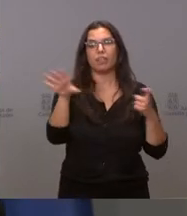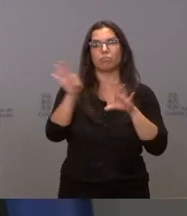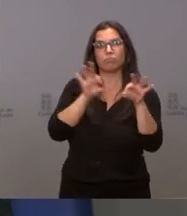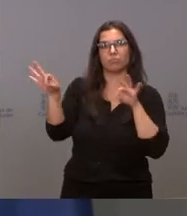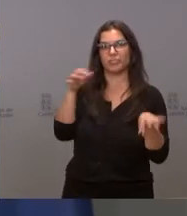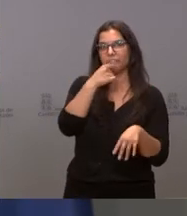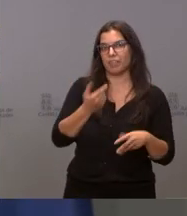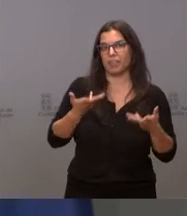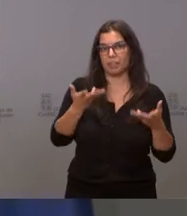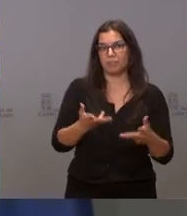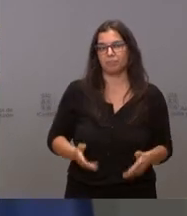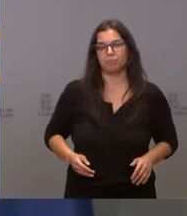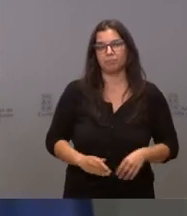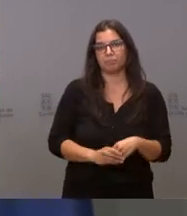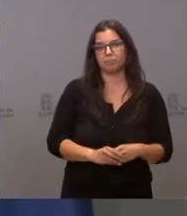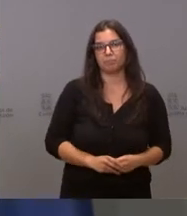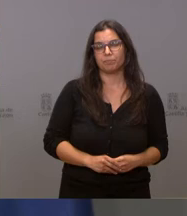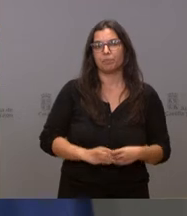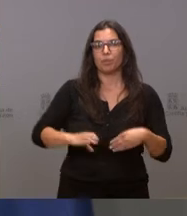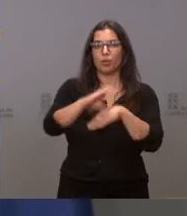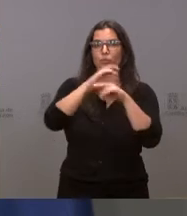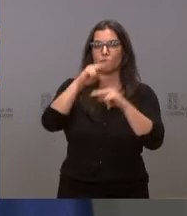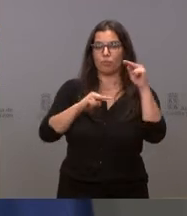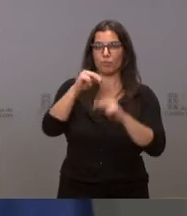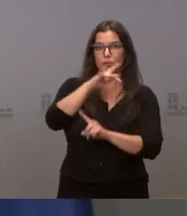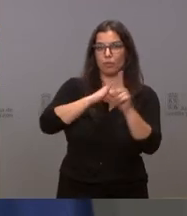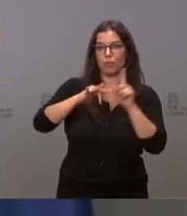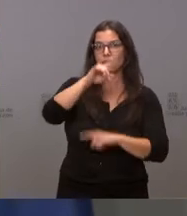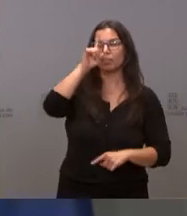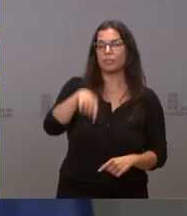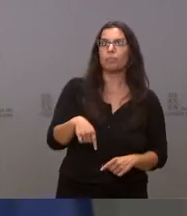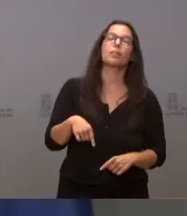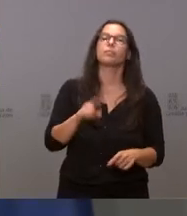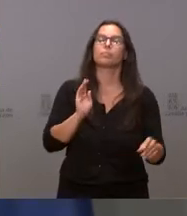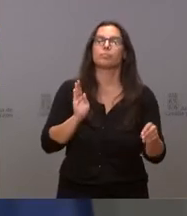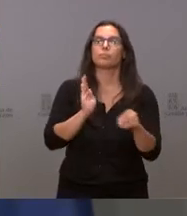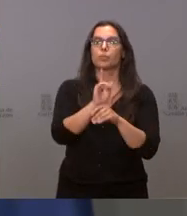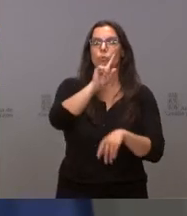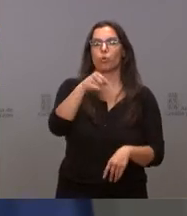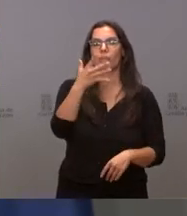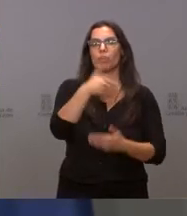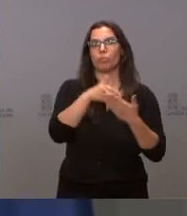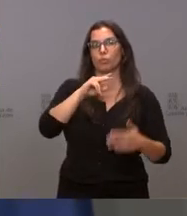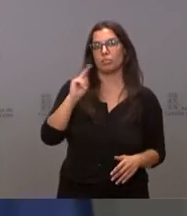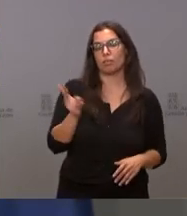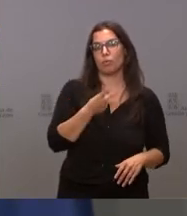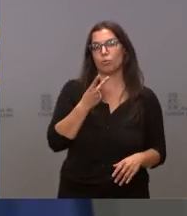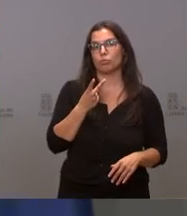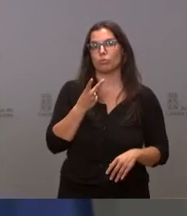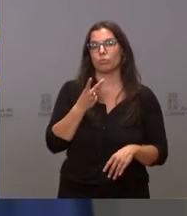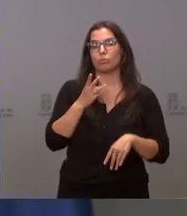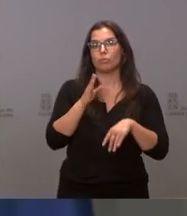sector de mano de obra. La Consejería de Fomento y Medio Ambiente también destina 1,5 millones de euros a